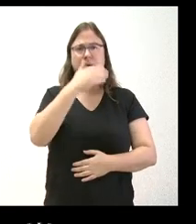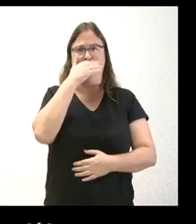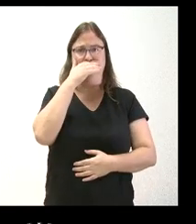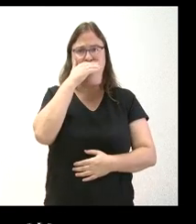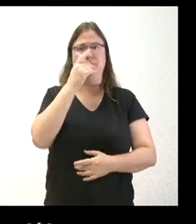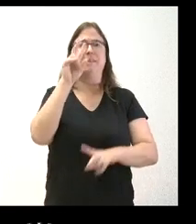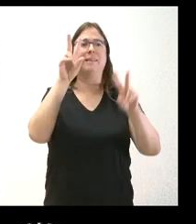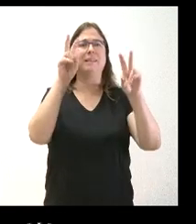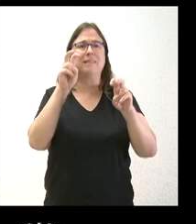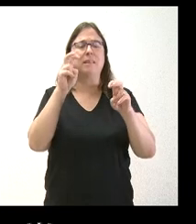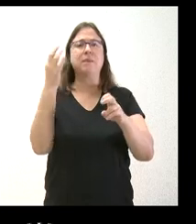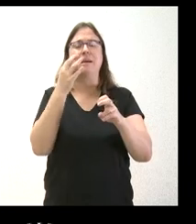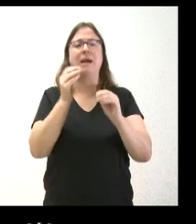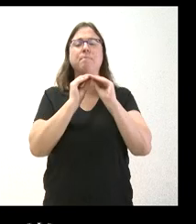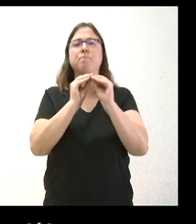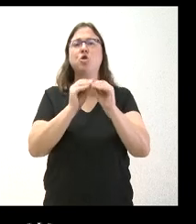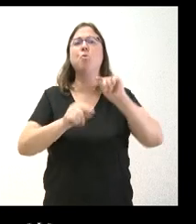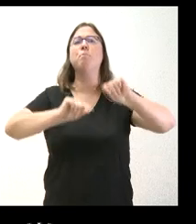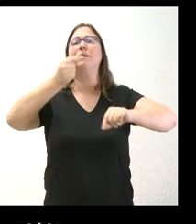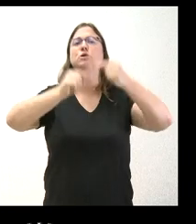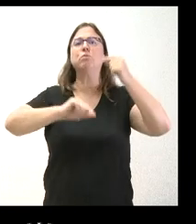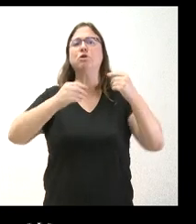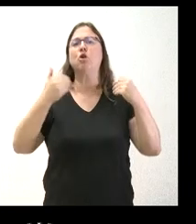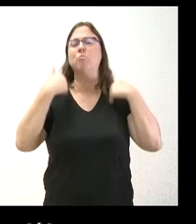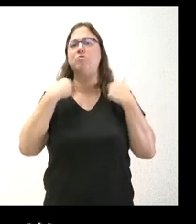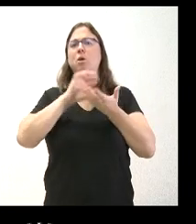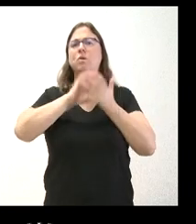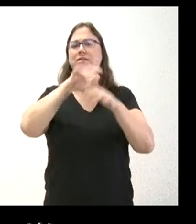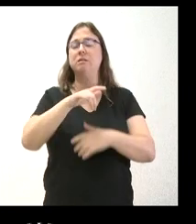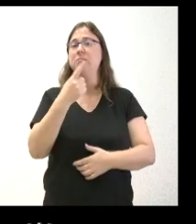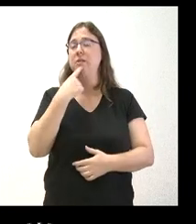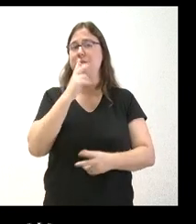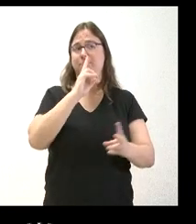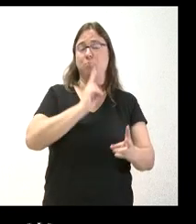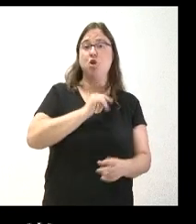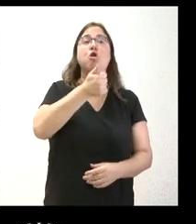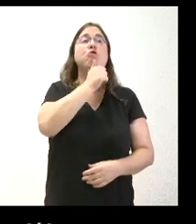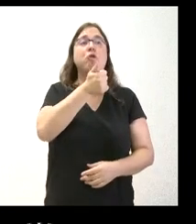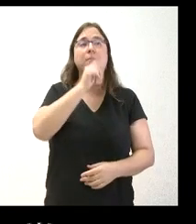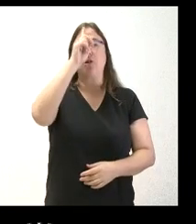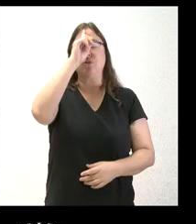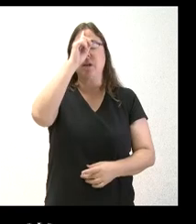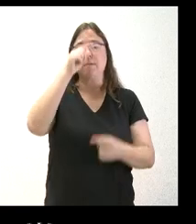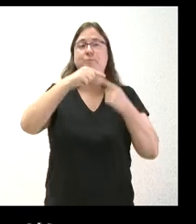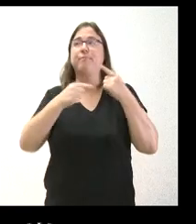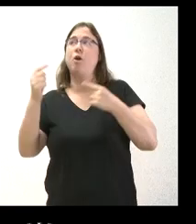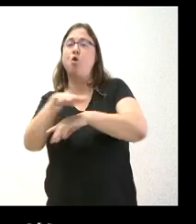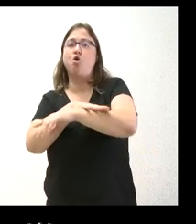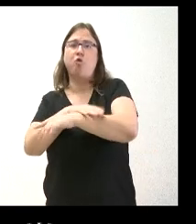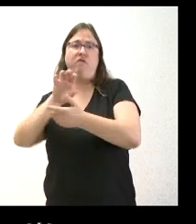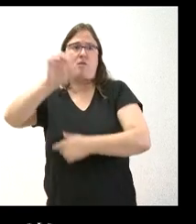tiene que elaborar la Junta de Castilla y León. La razón que se da es que no se sabe todavía las cantidades a cuentas del Gobierno central,